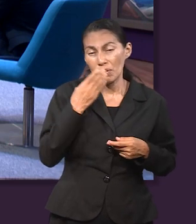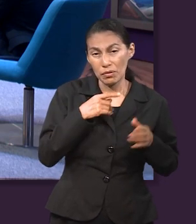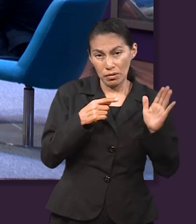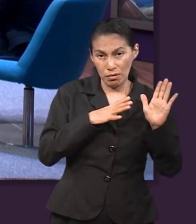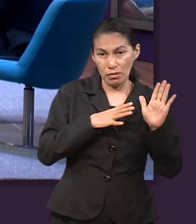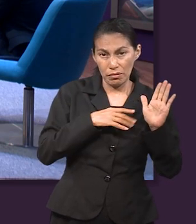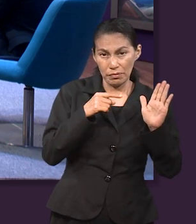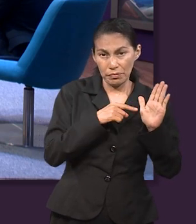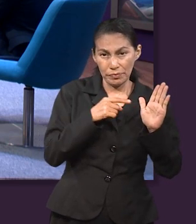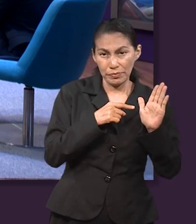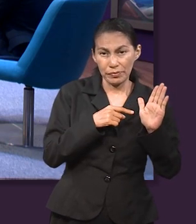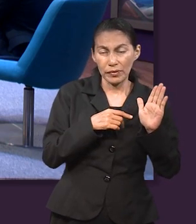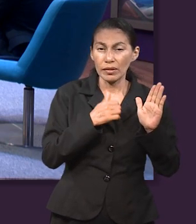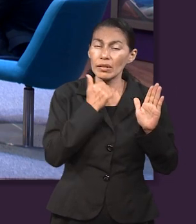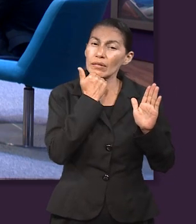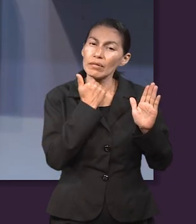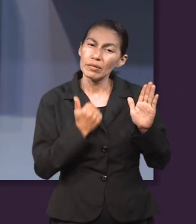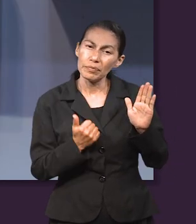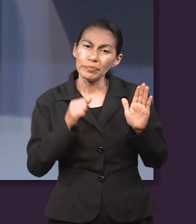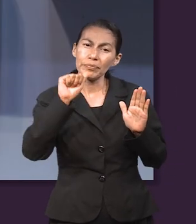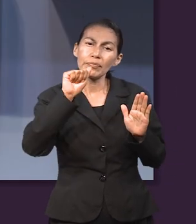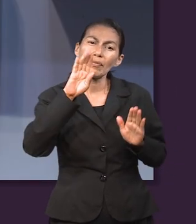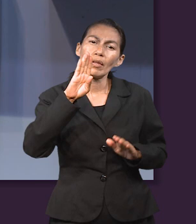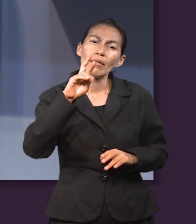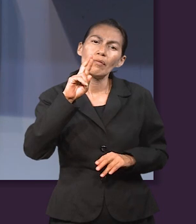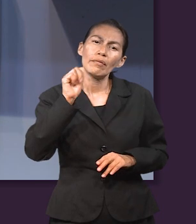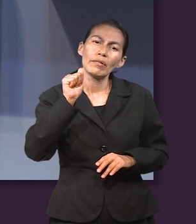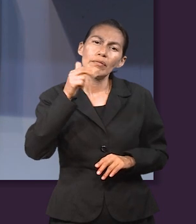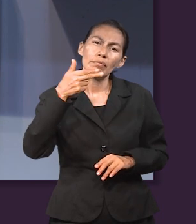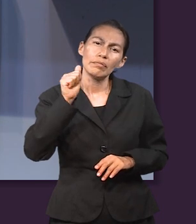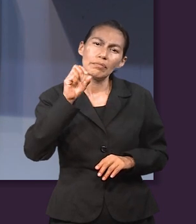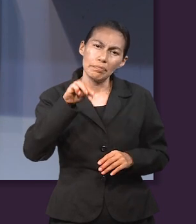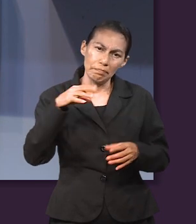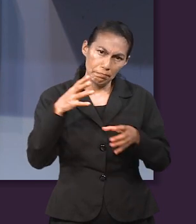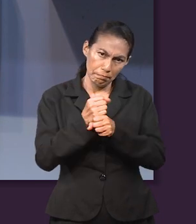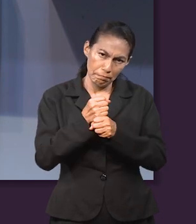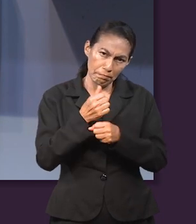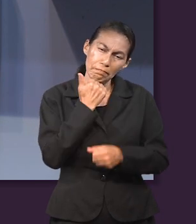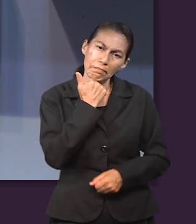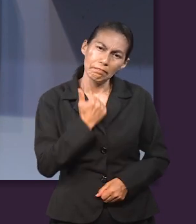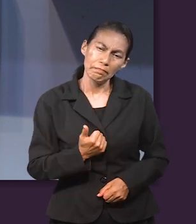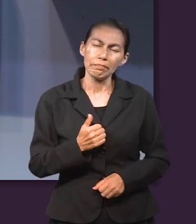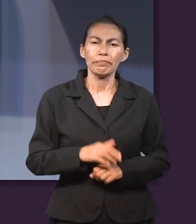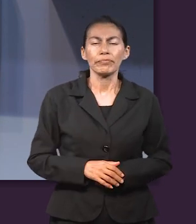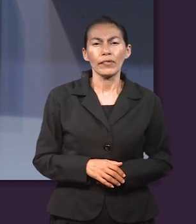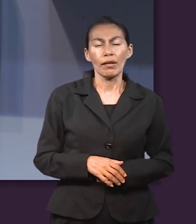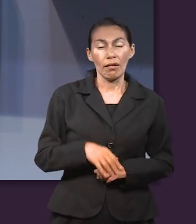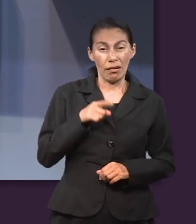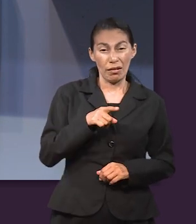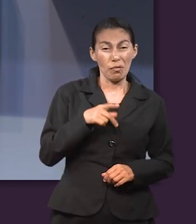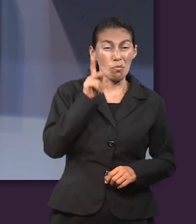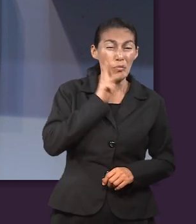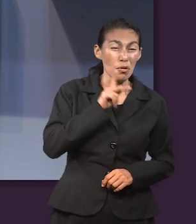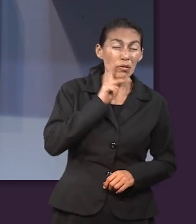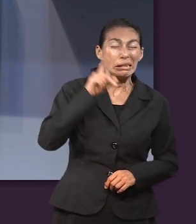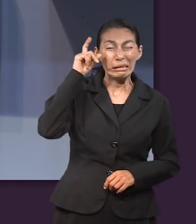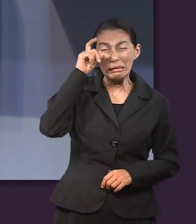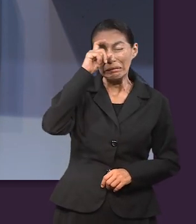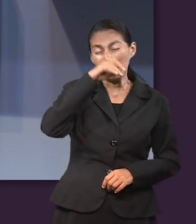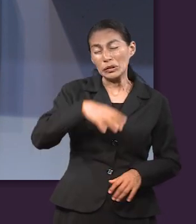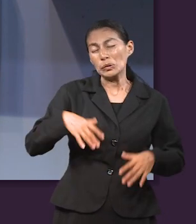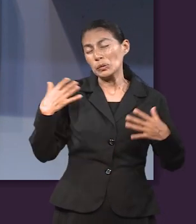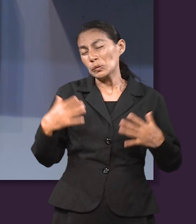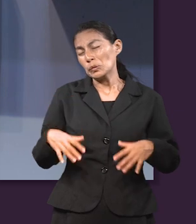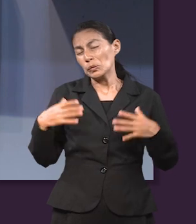caso de Abraham, porque yo creo que de los personajes de la Biblia, uno de los que tuvo que superar una de las pruebas más fuertes fue Abraham,